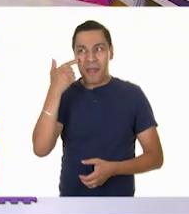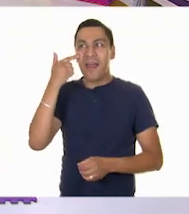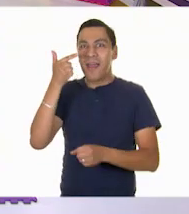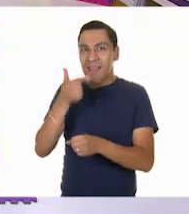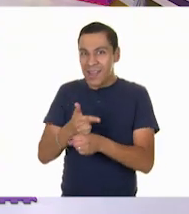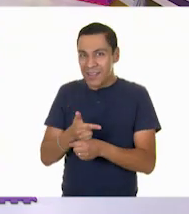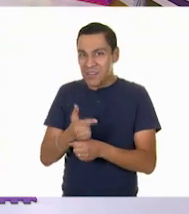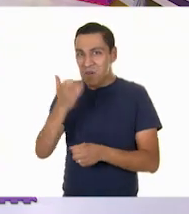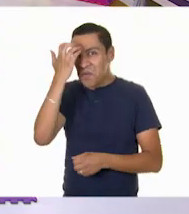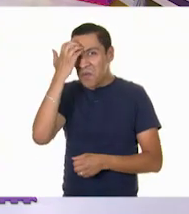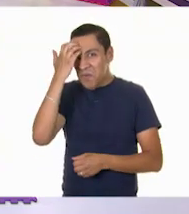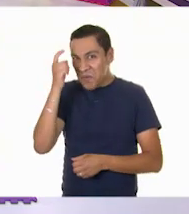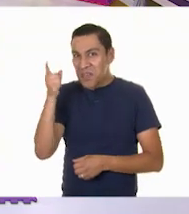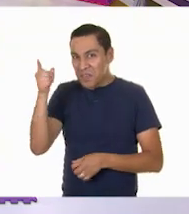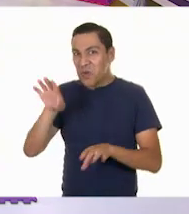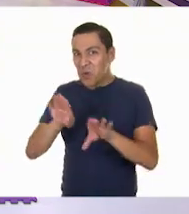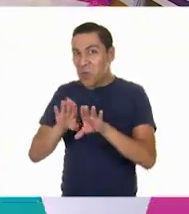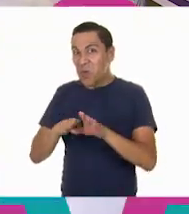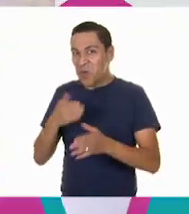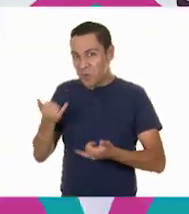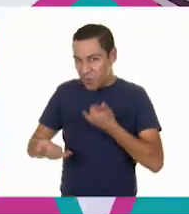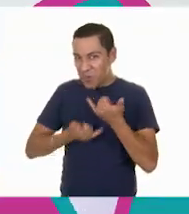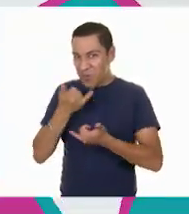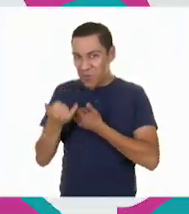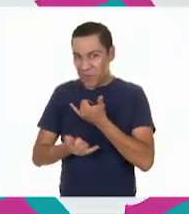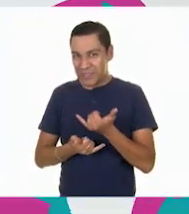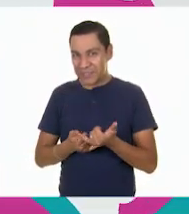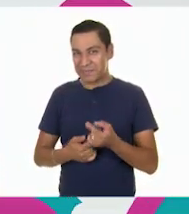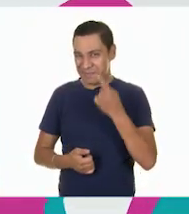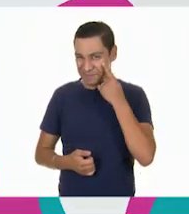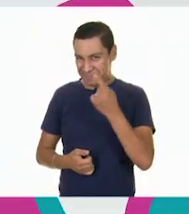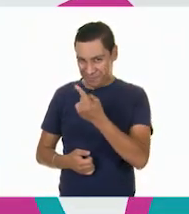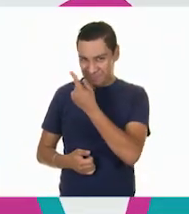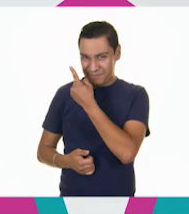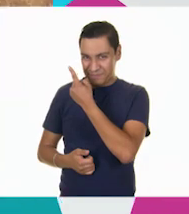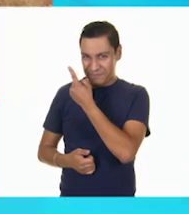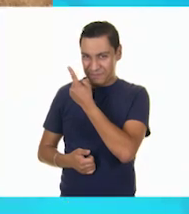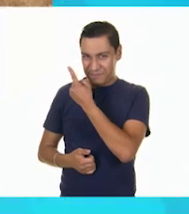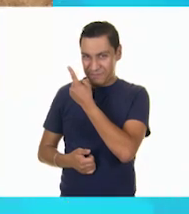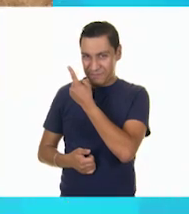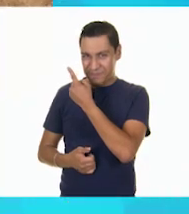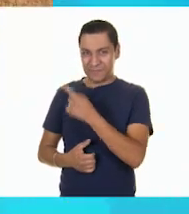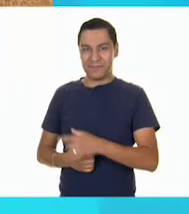tienen tanta diversión ellos. Excelente. Vamos a verlo. Vamos